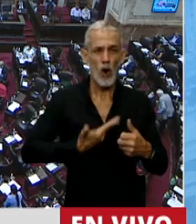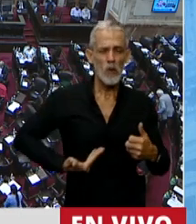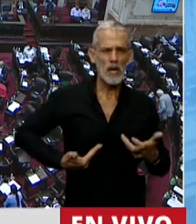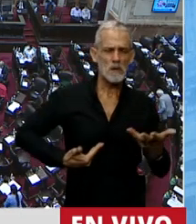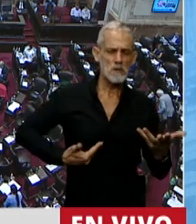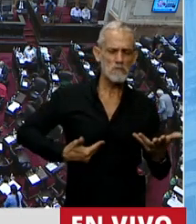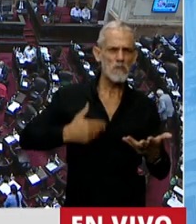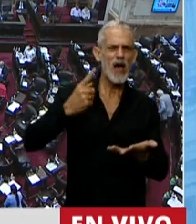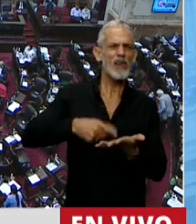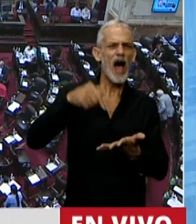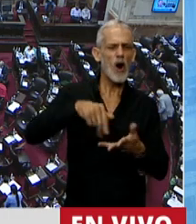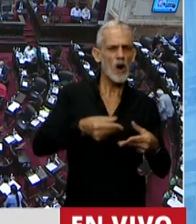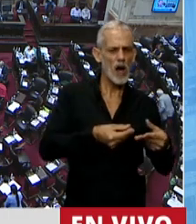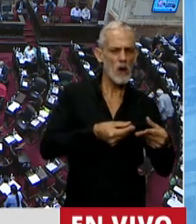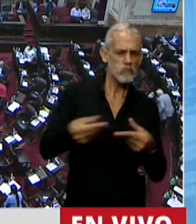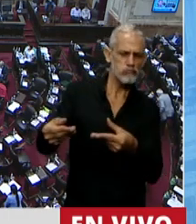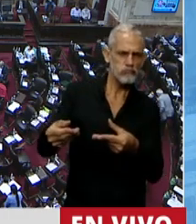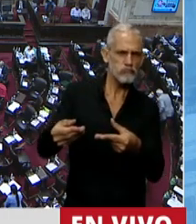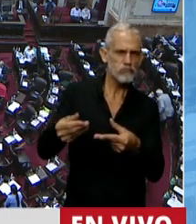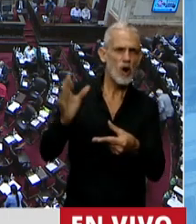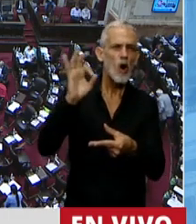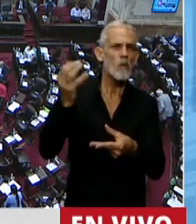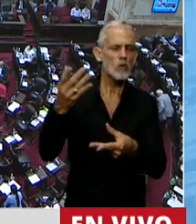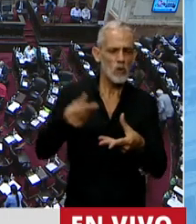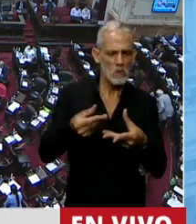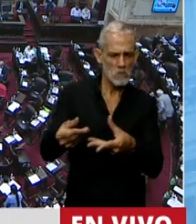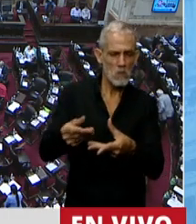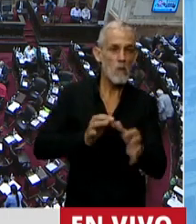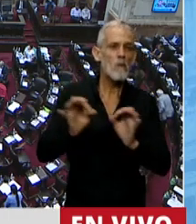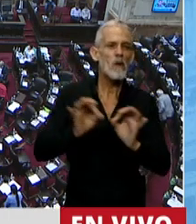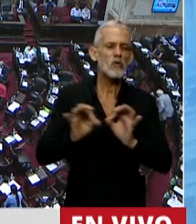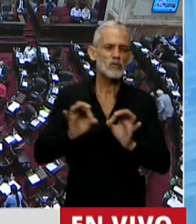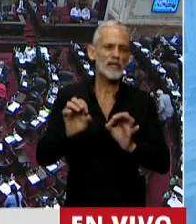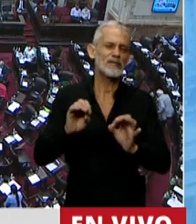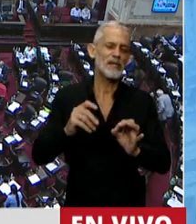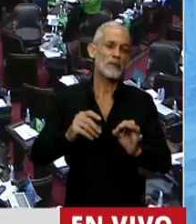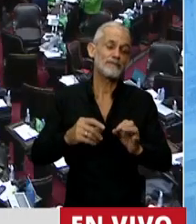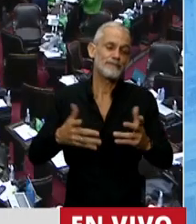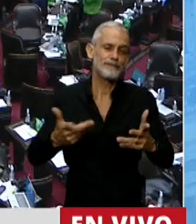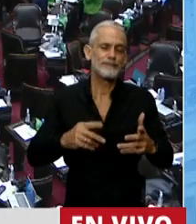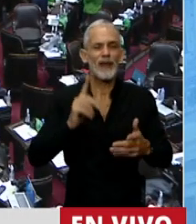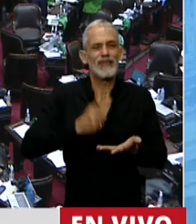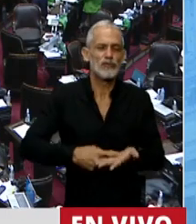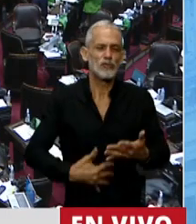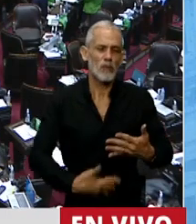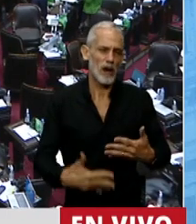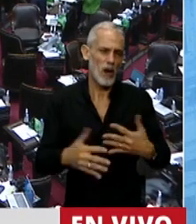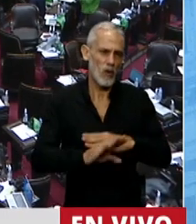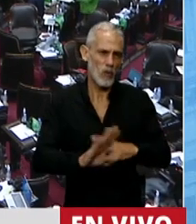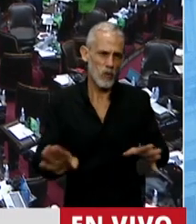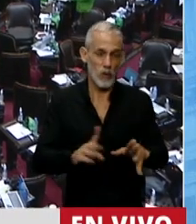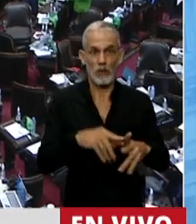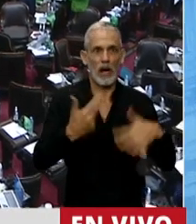elevar la oportunidad para elevar este proyecto mal llamado de interrupción voluntaria de embarazo a las